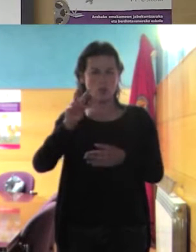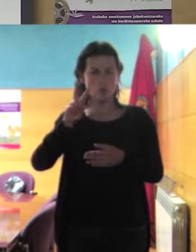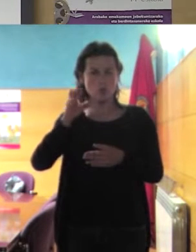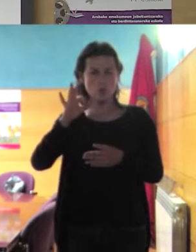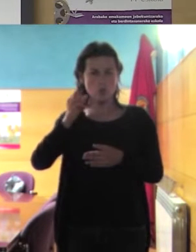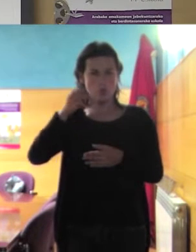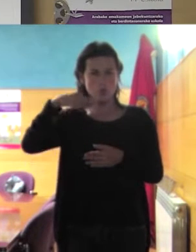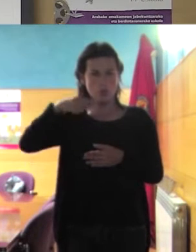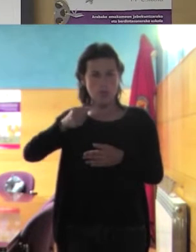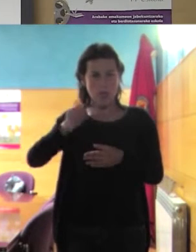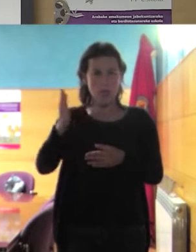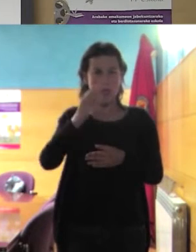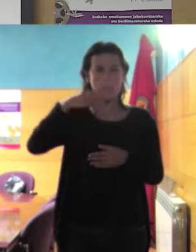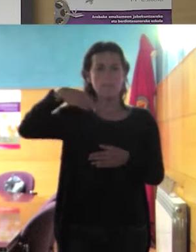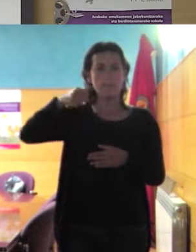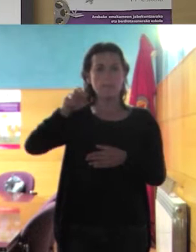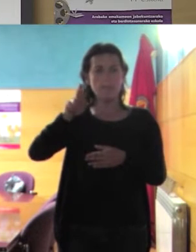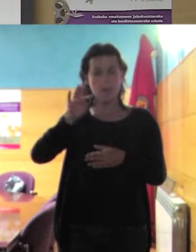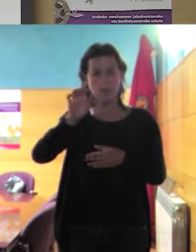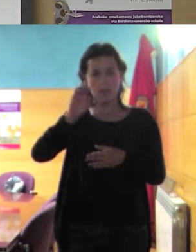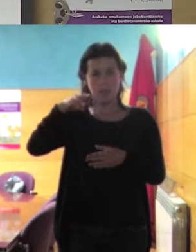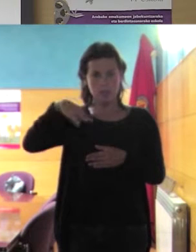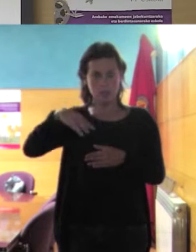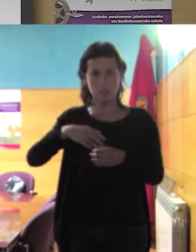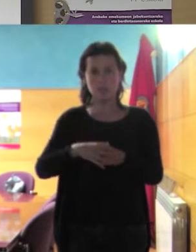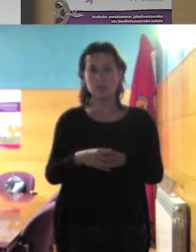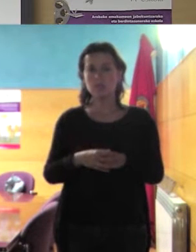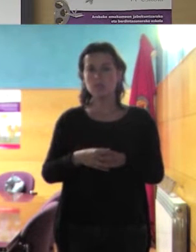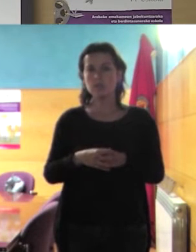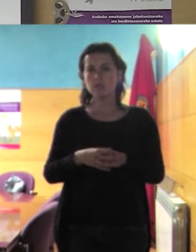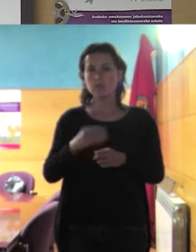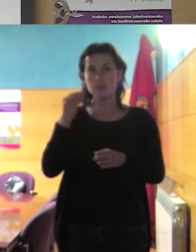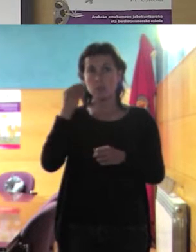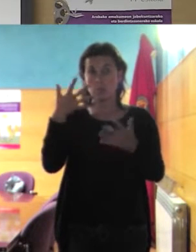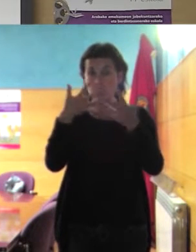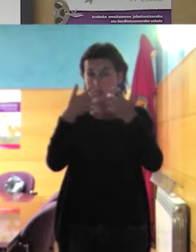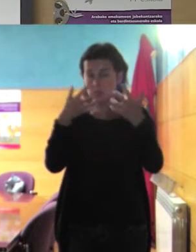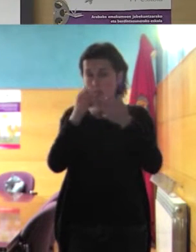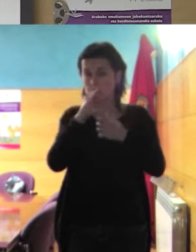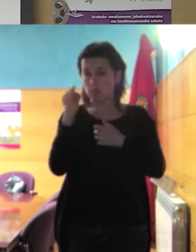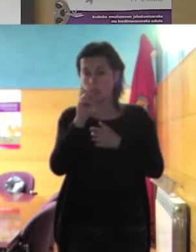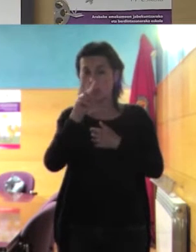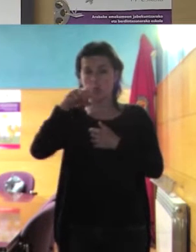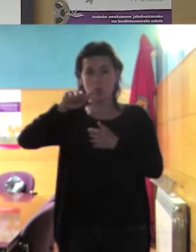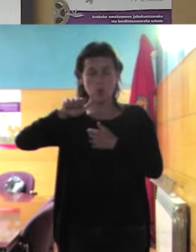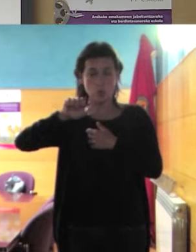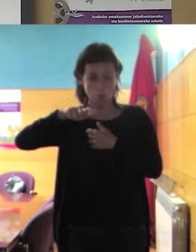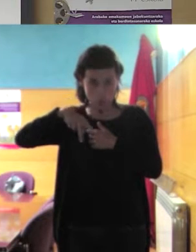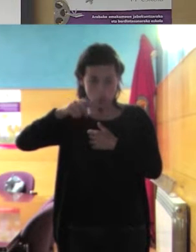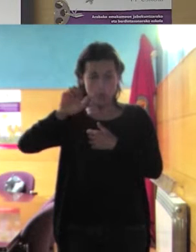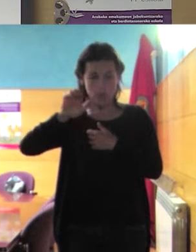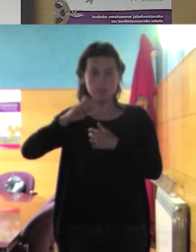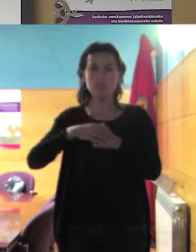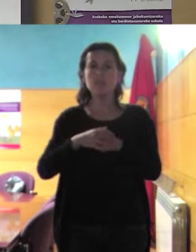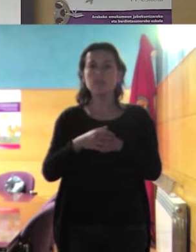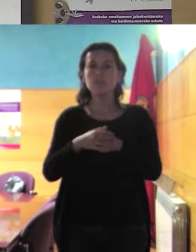Marten yo creo que la la letra es de June Fernández y dice esta es una